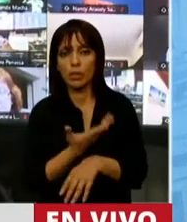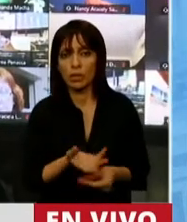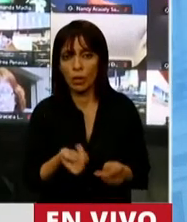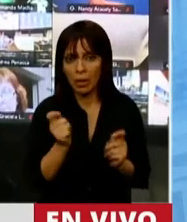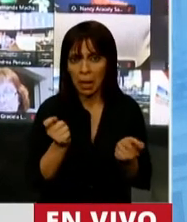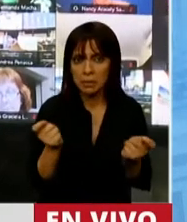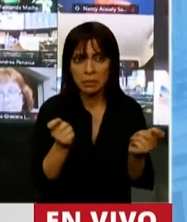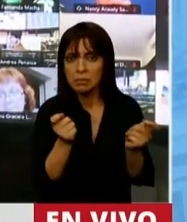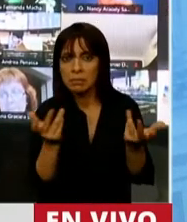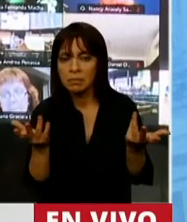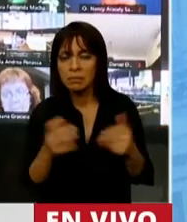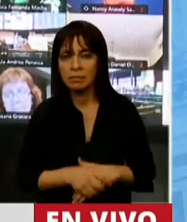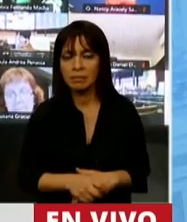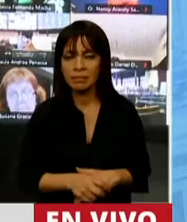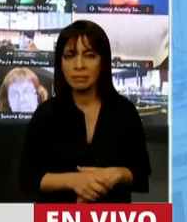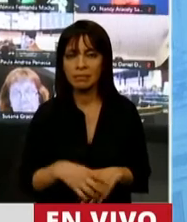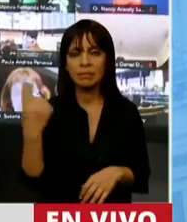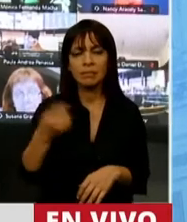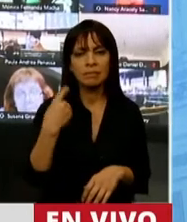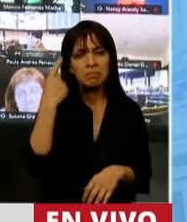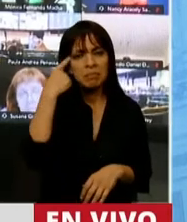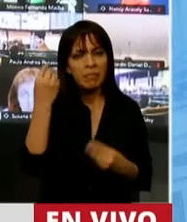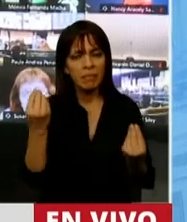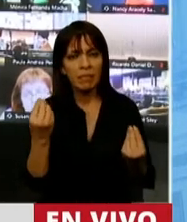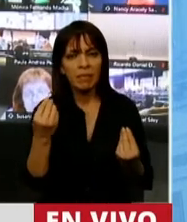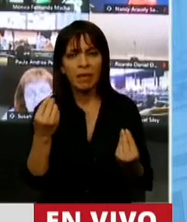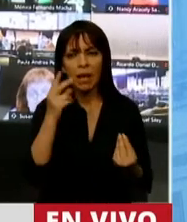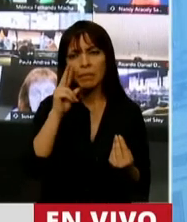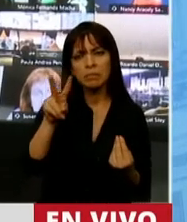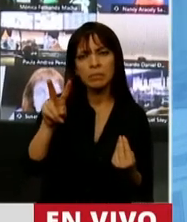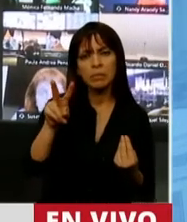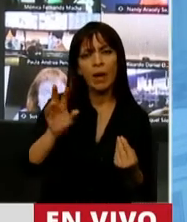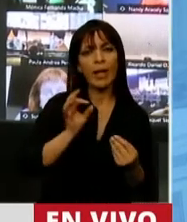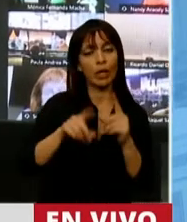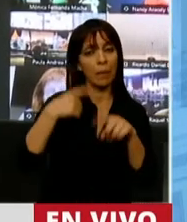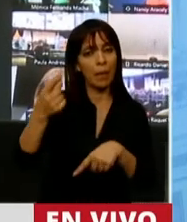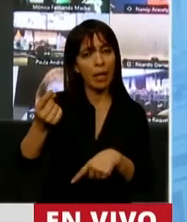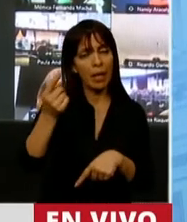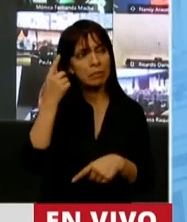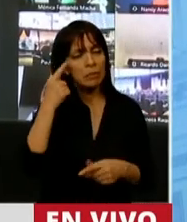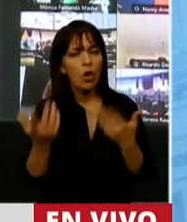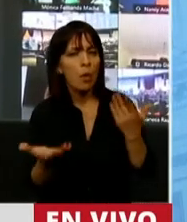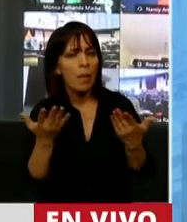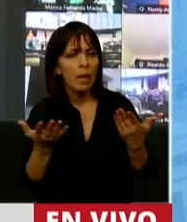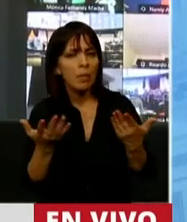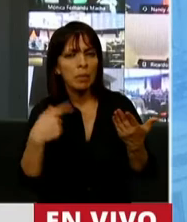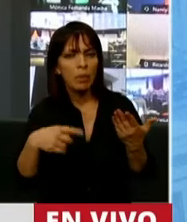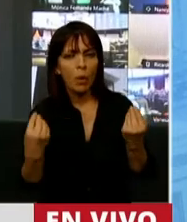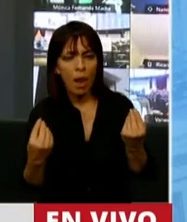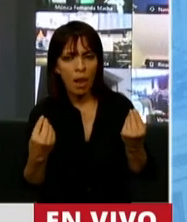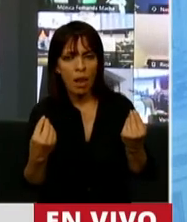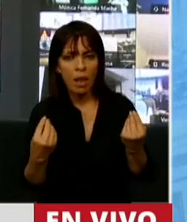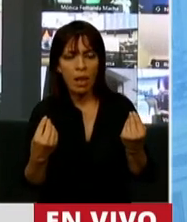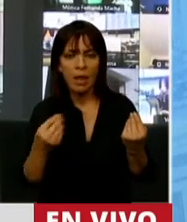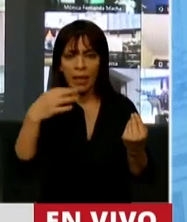¿Qué tenemos que creer, presidente, cuando miramos y comparemos el año que viene? ¿Vamos a tener que tomar las mediciones,